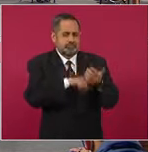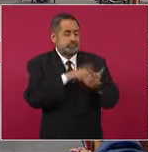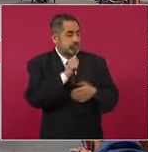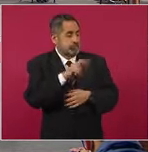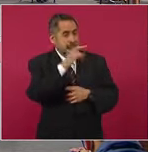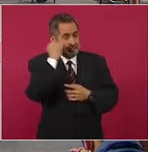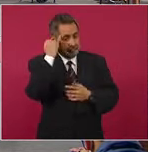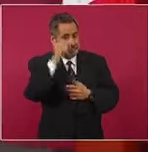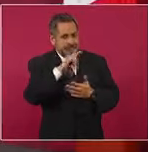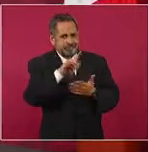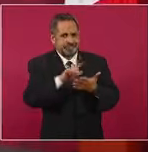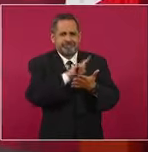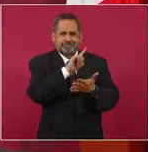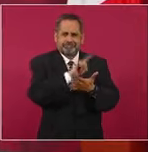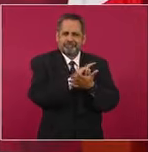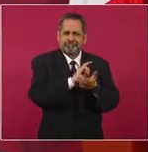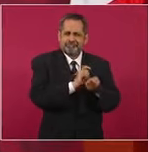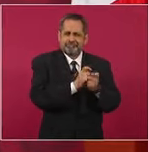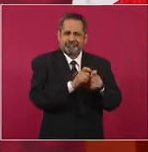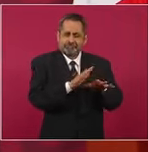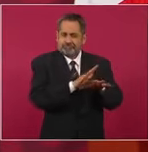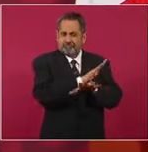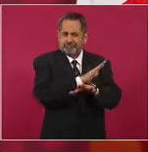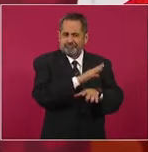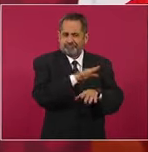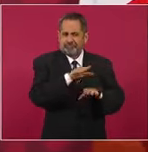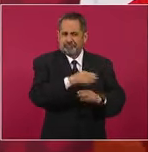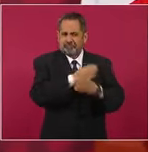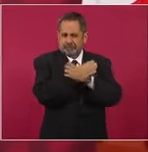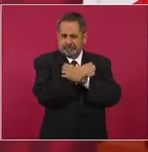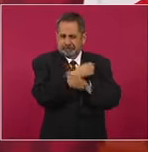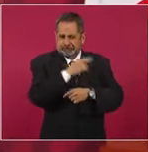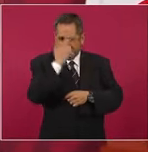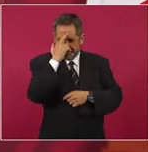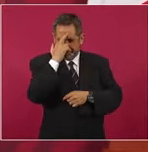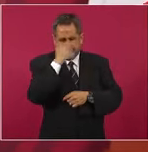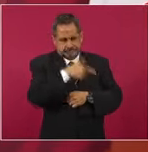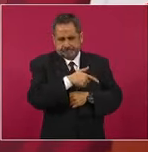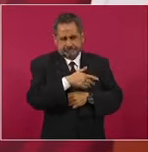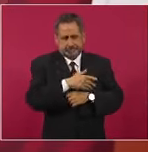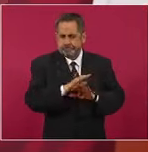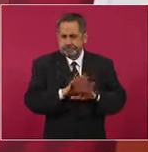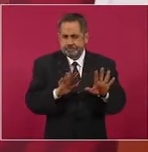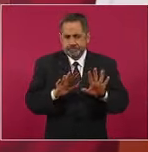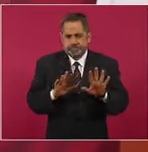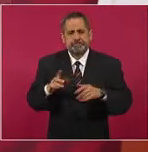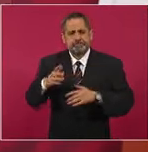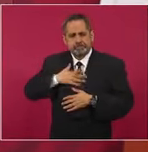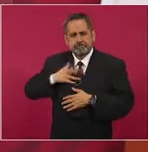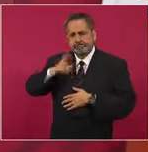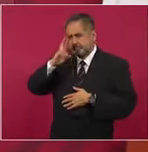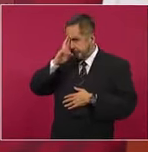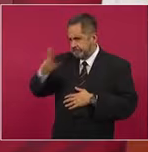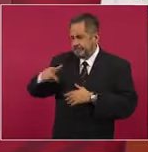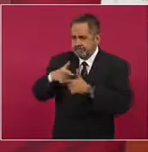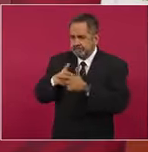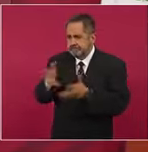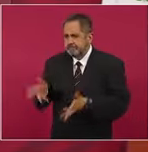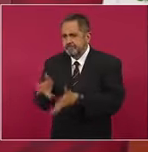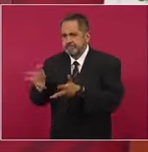querían imponer la llamada reforma educativa, nosotros los hemos respetado y los vamos a seguir